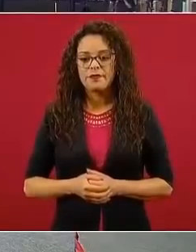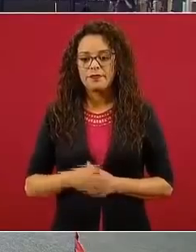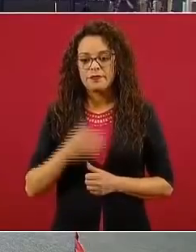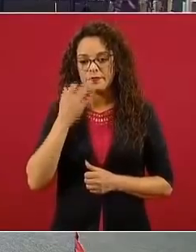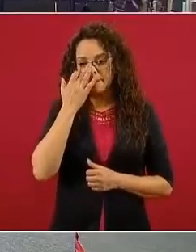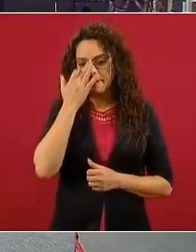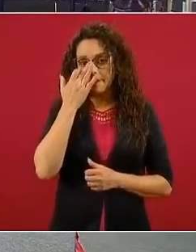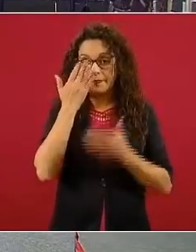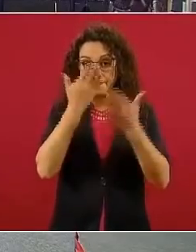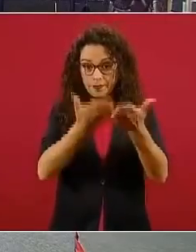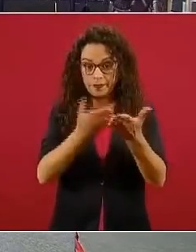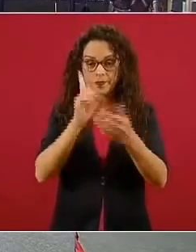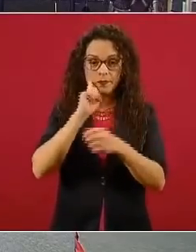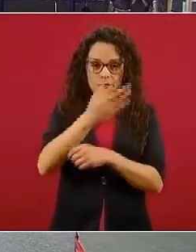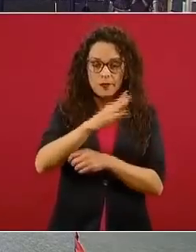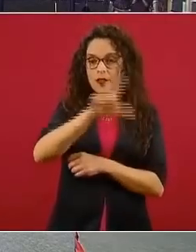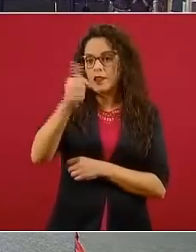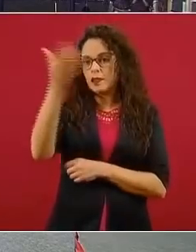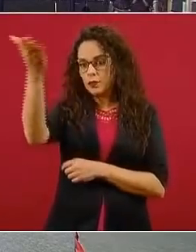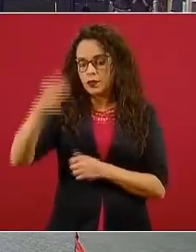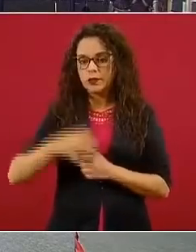y luego pasamos con usted.